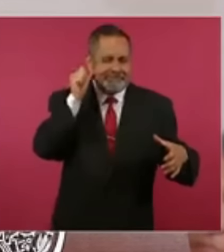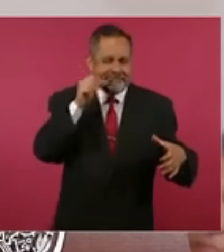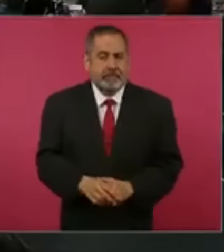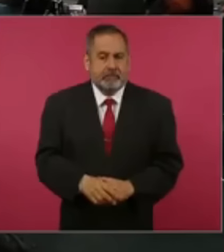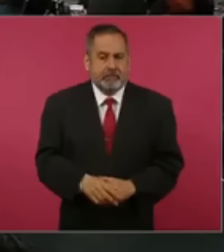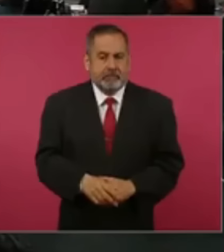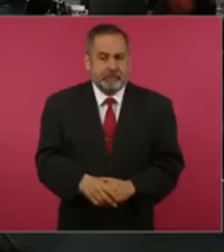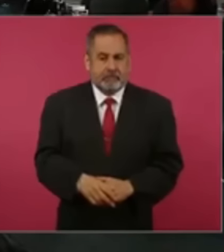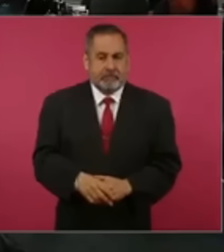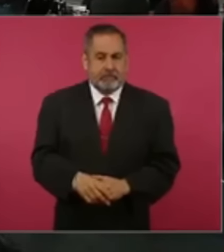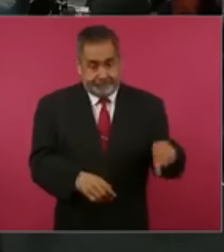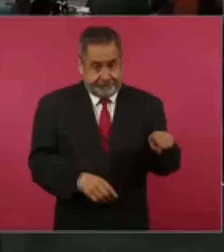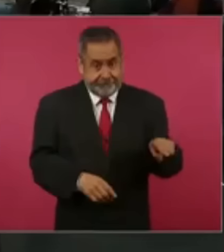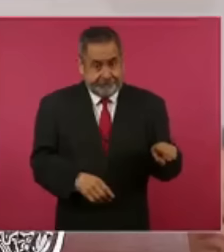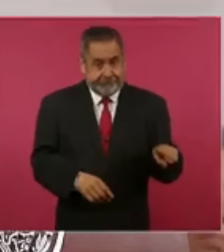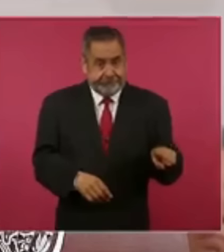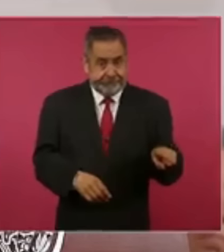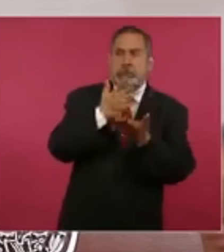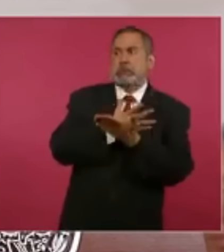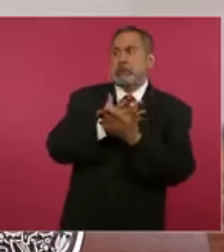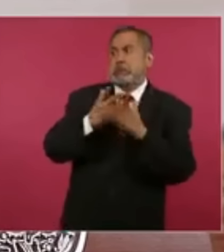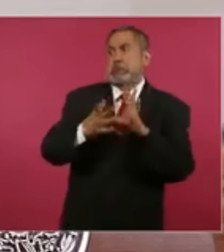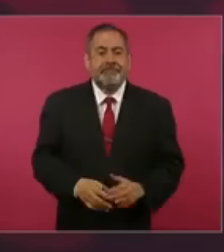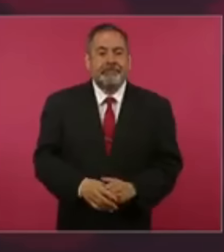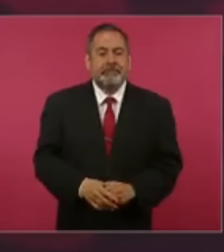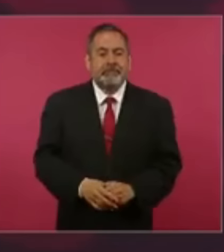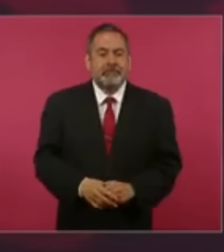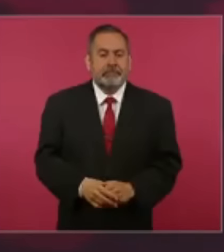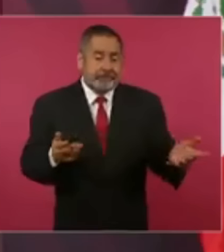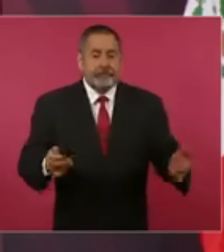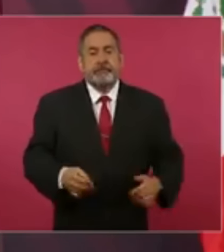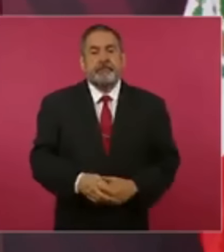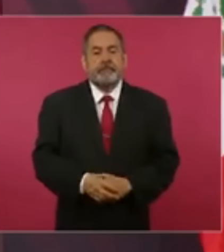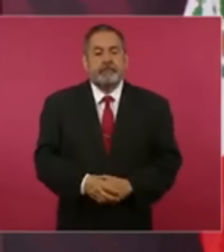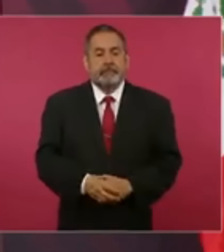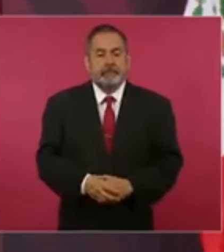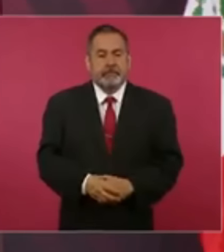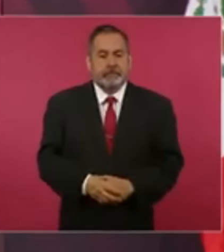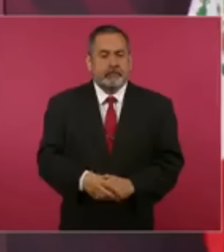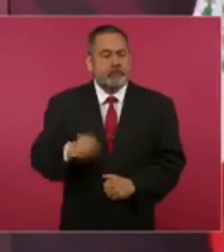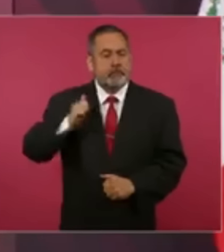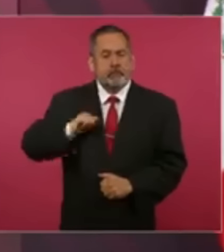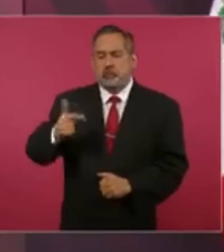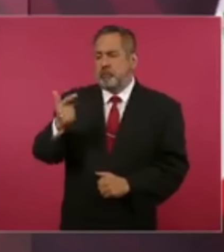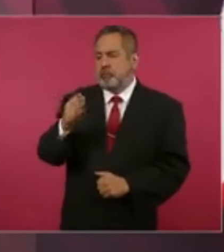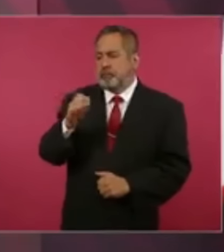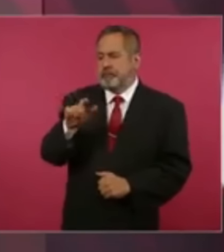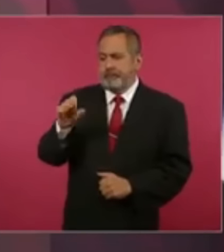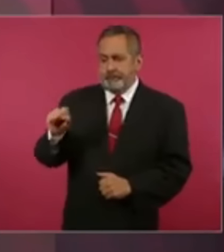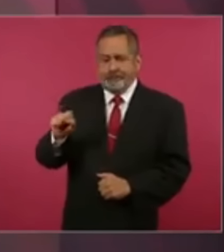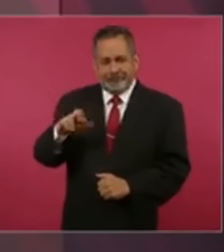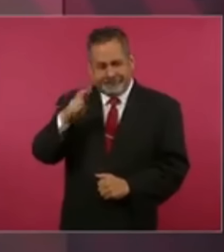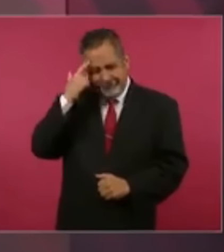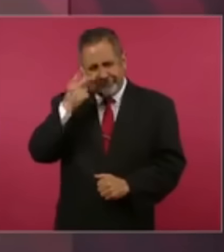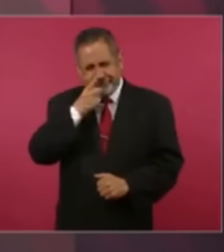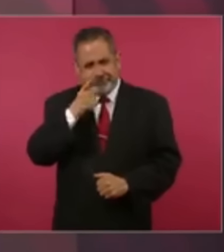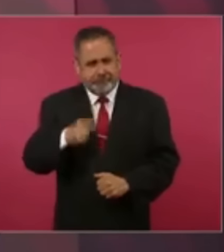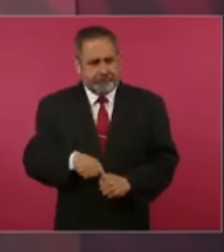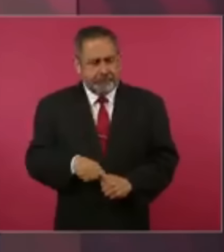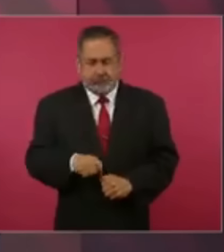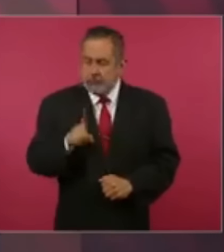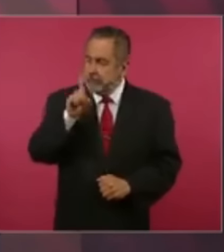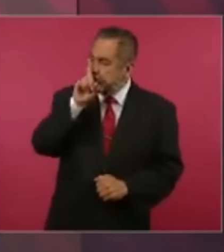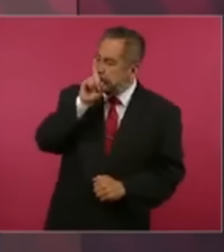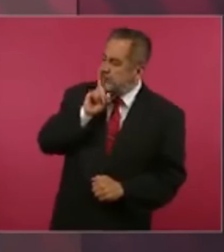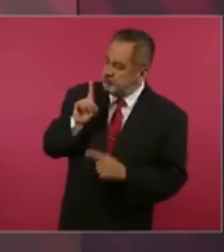lo mismo. Ahora tienen que exagerar y mentir. Decía Goebbels, acuérdense, que una mentira